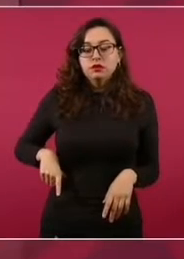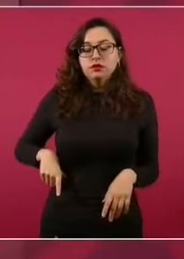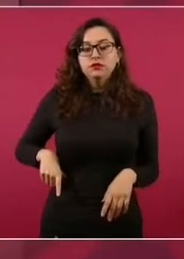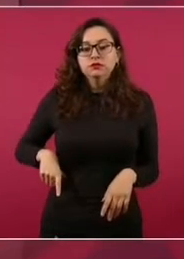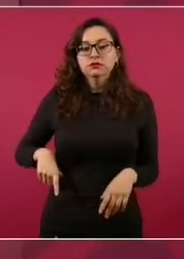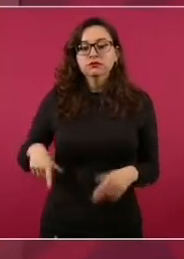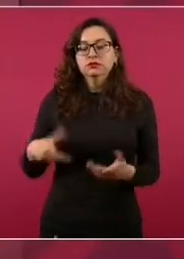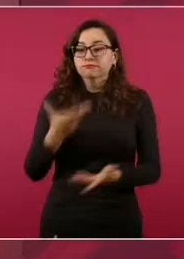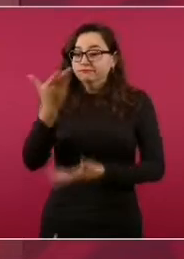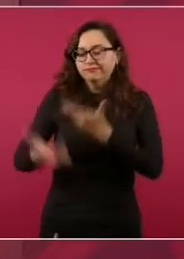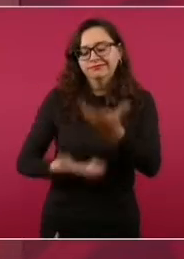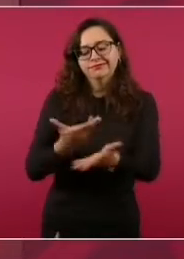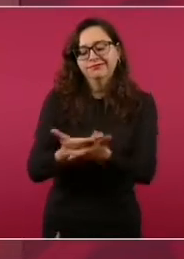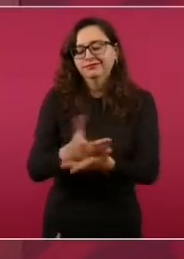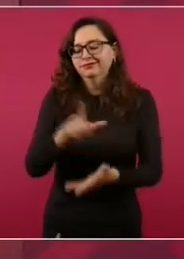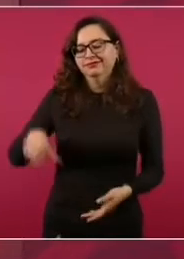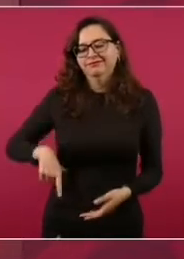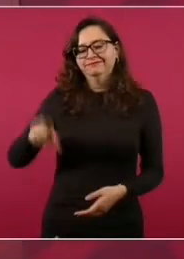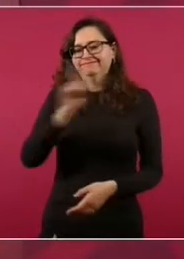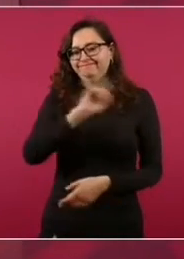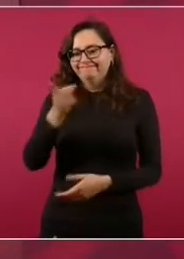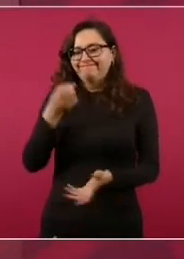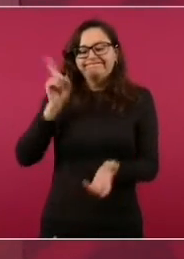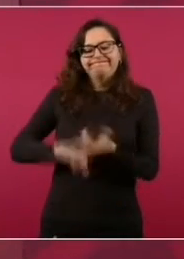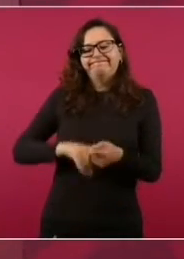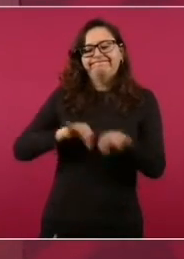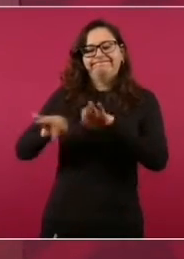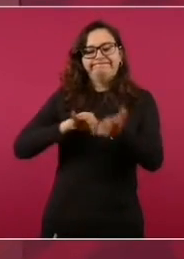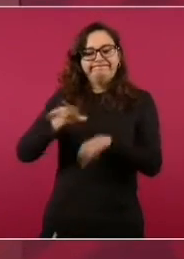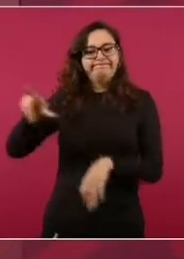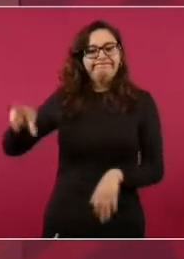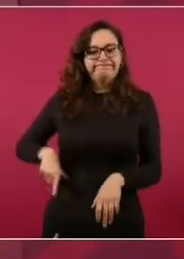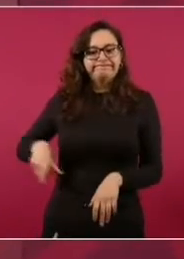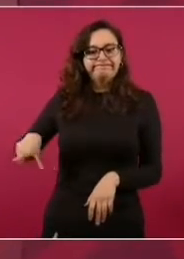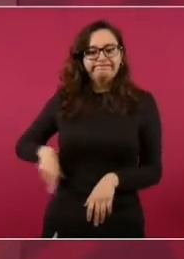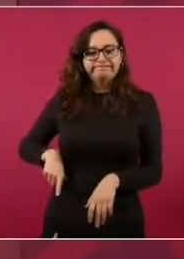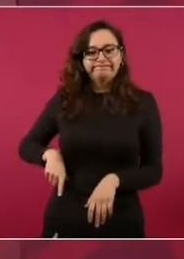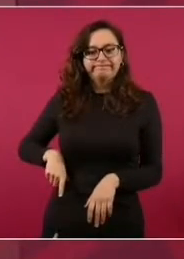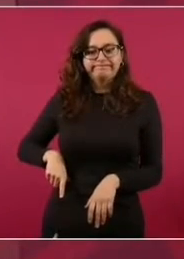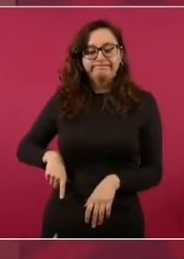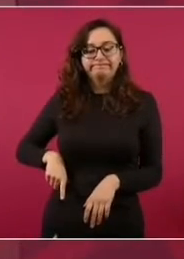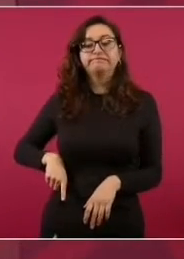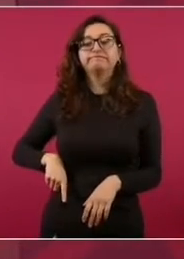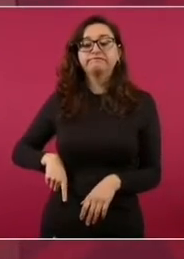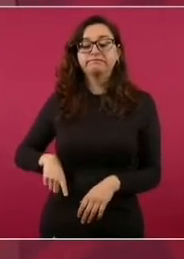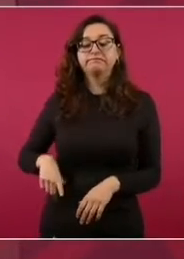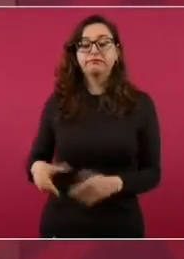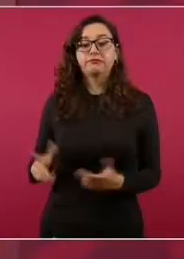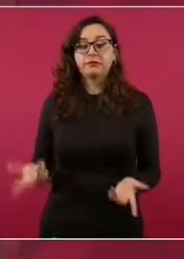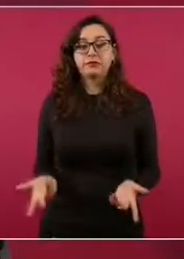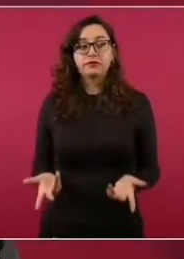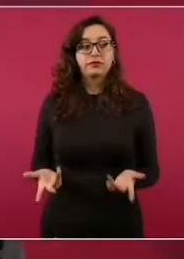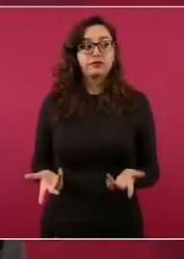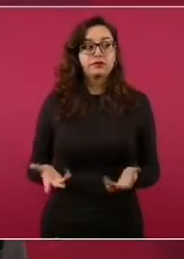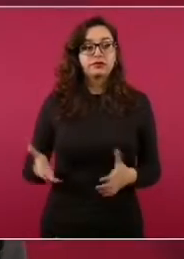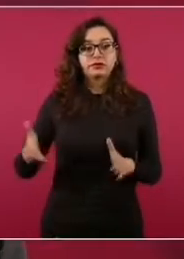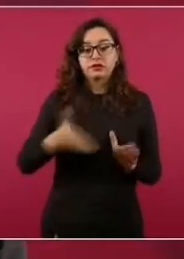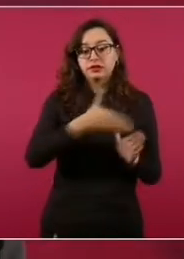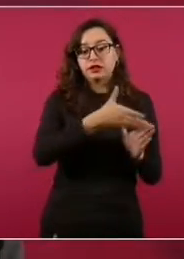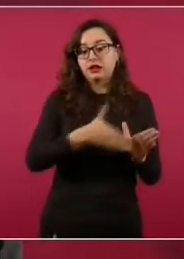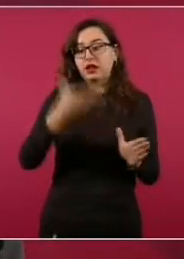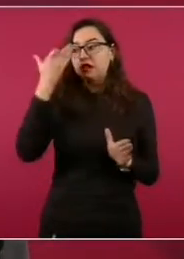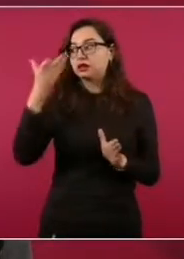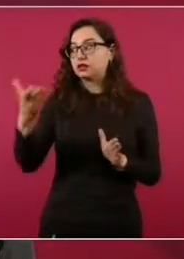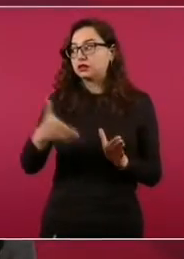públicos, que incluso terminaban su función